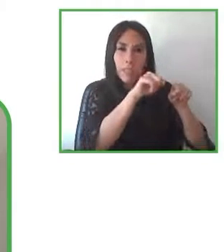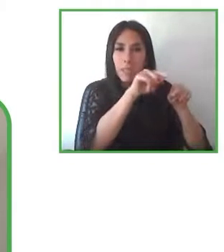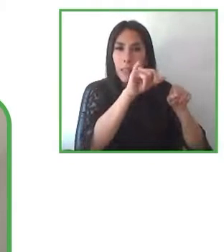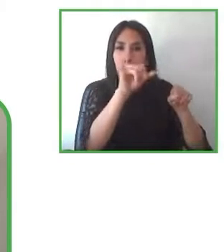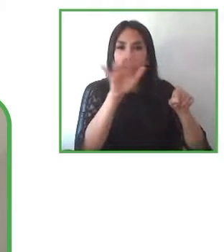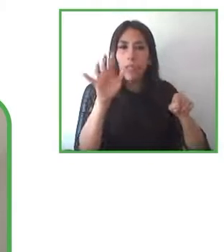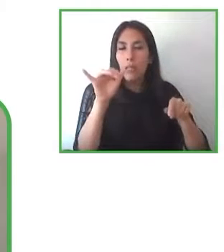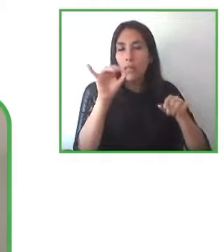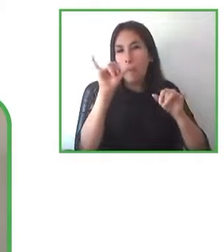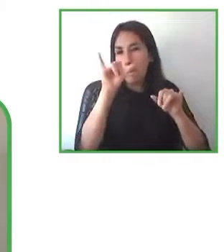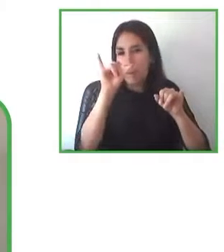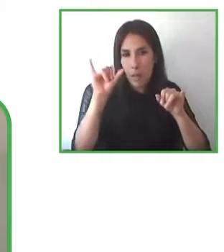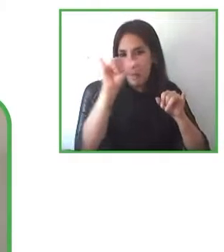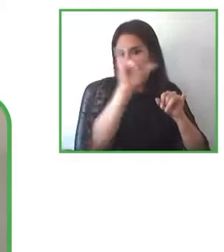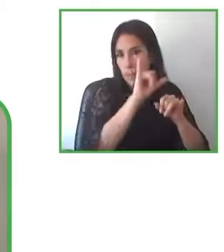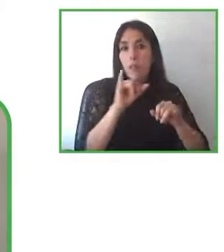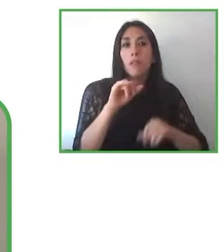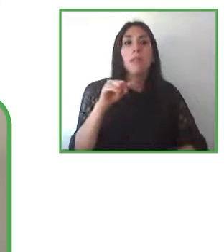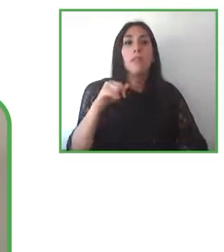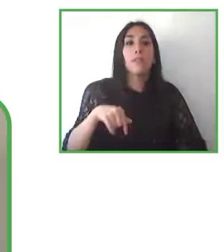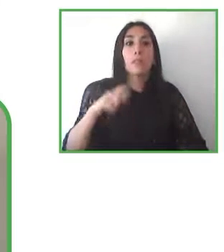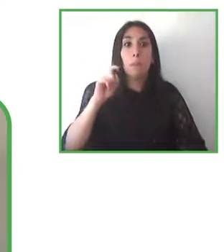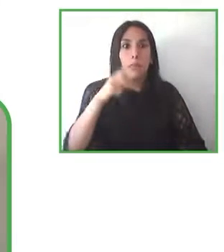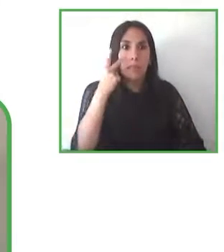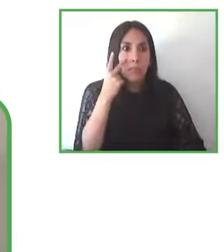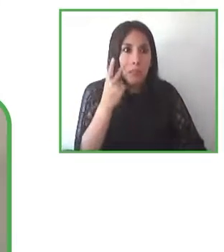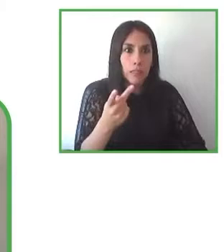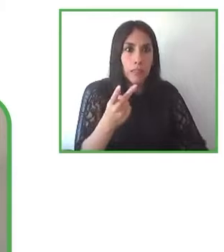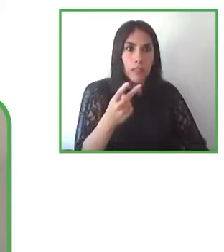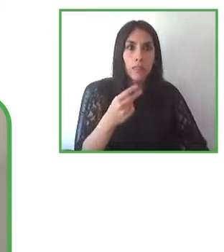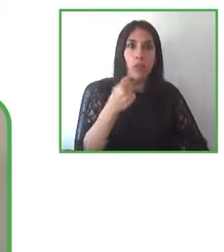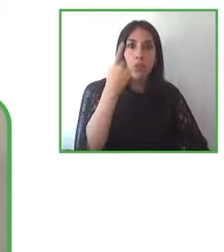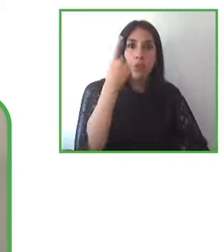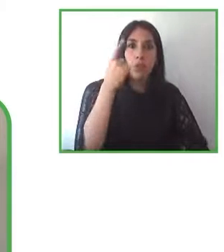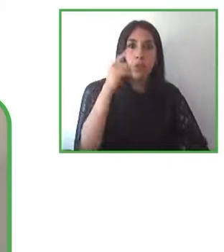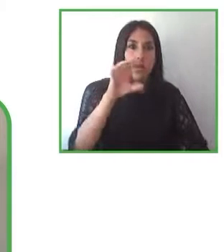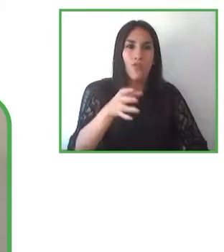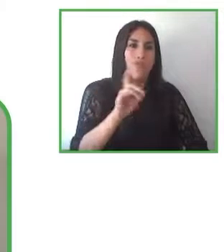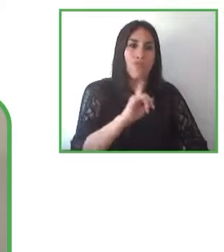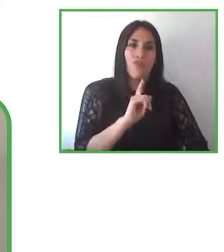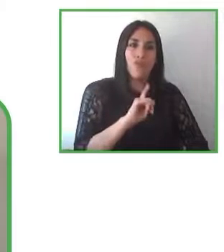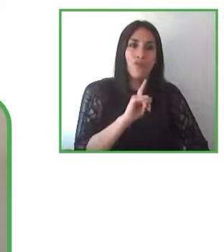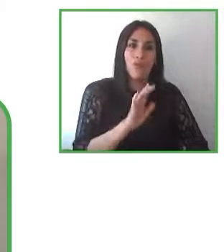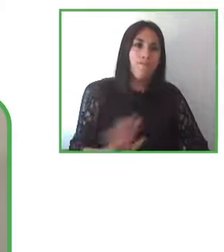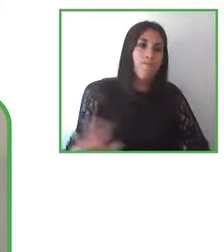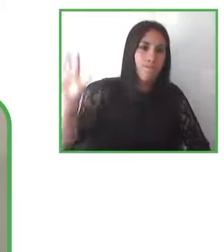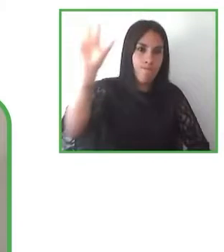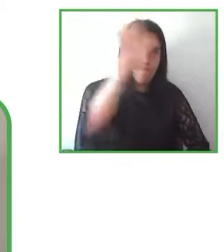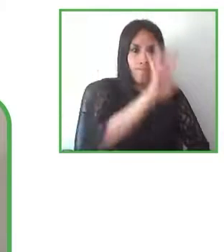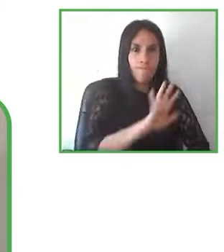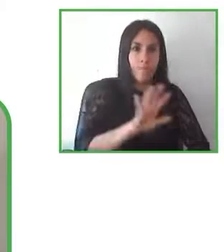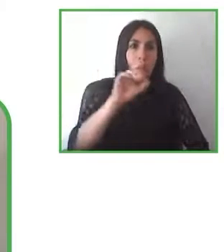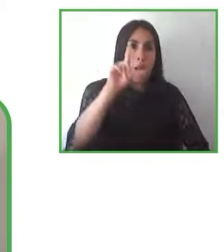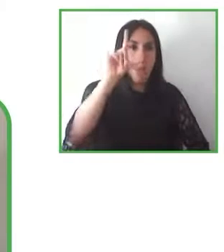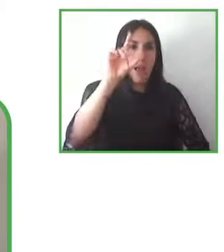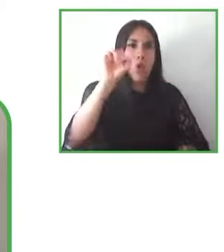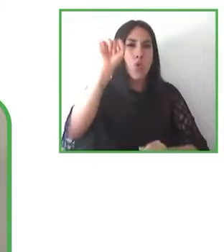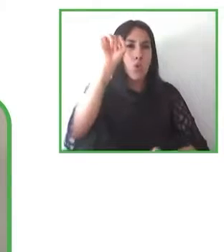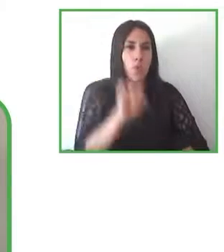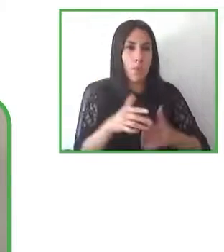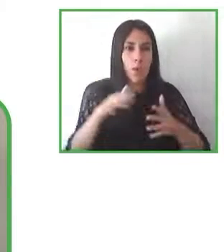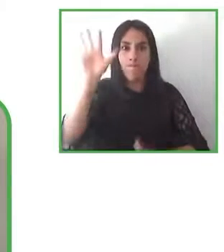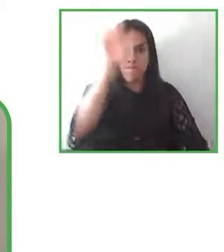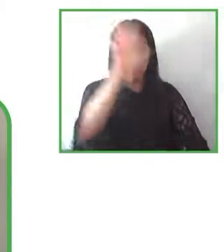centrarnos solamente en un país sino en toda la región sí que nos hemos planteado en algún momento expandir el proyecto a